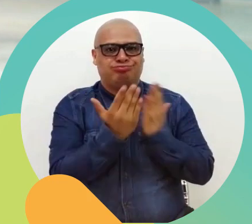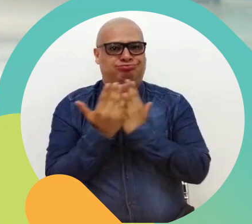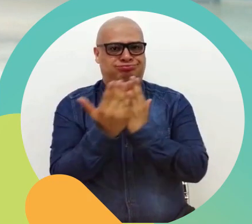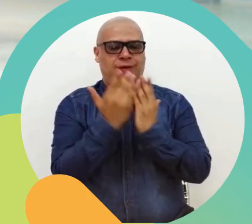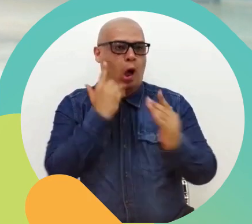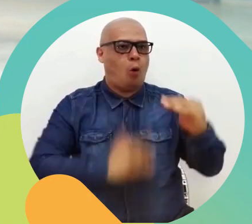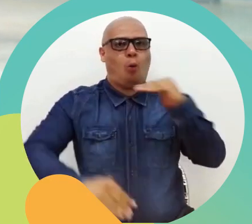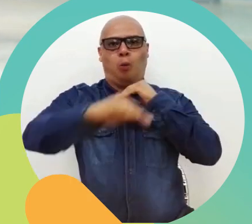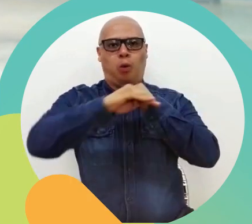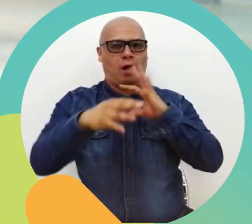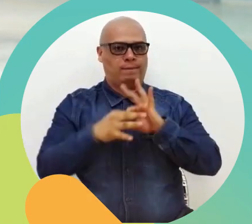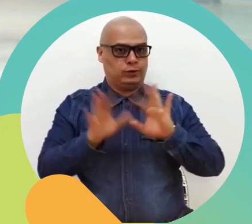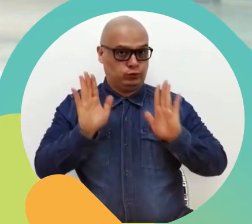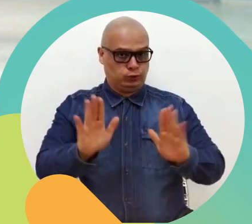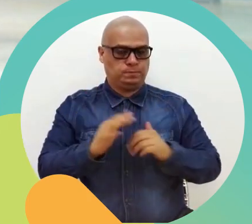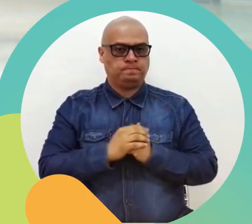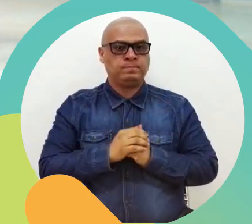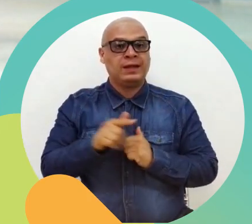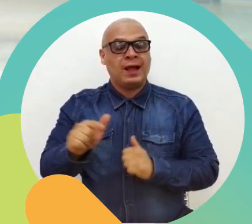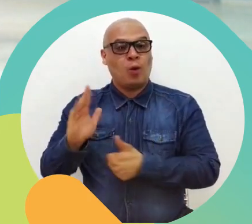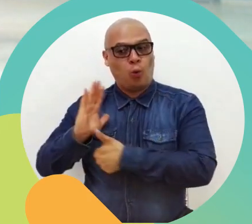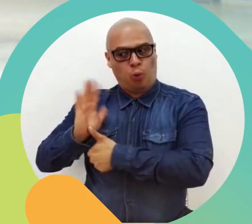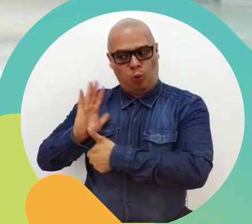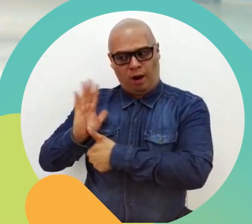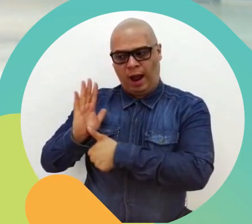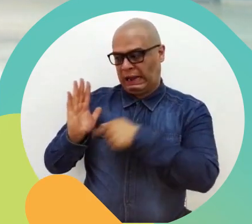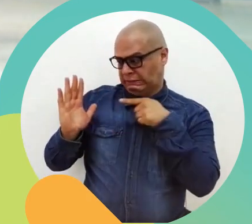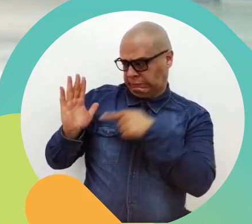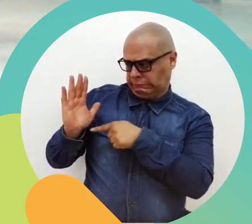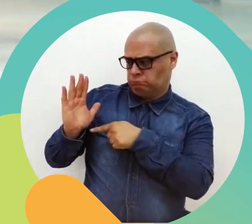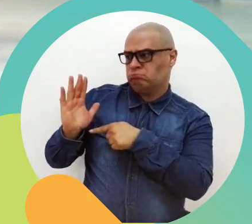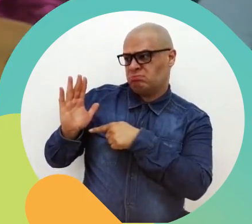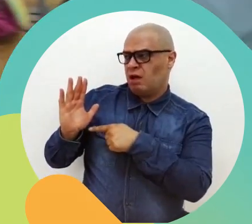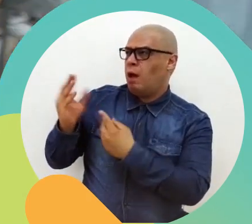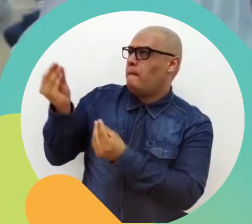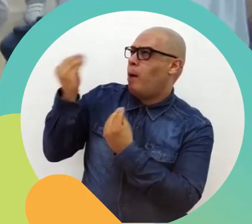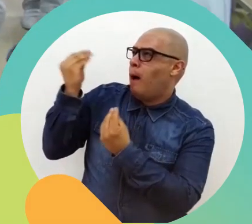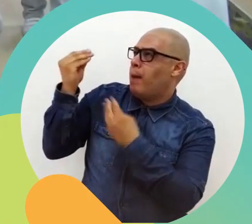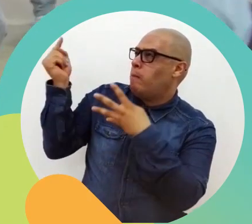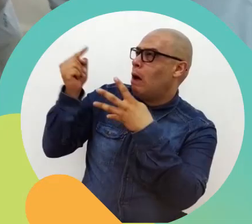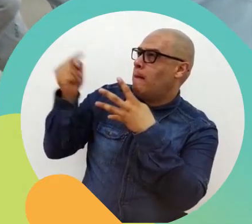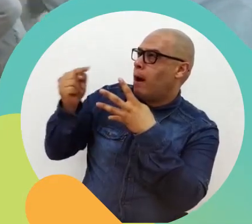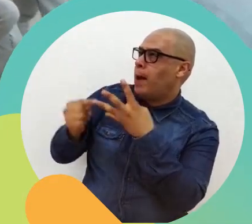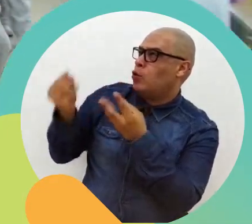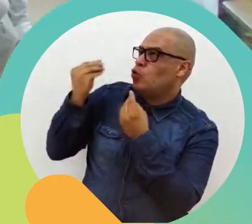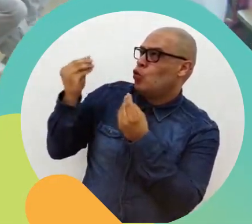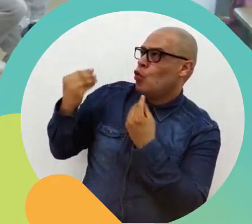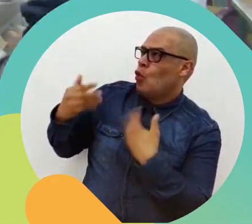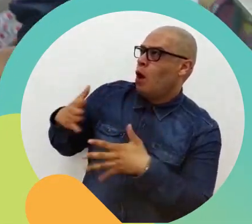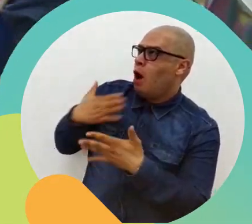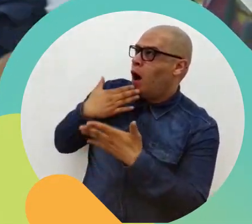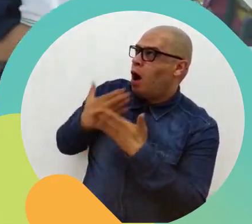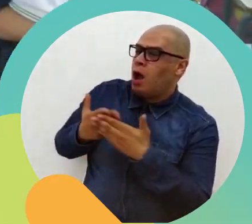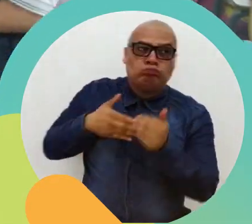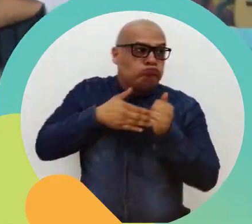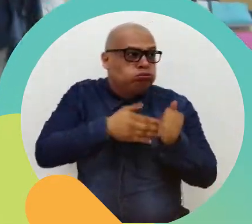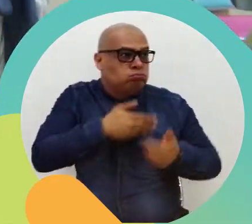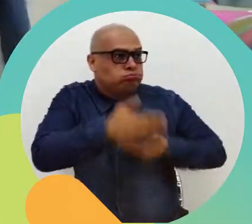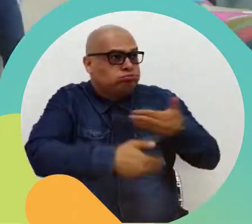ha venido dándonos unas herramientas muy importantes para trabajar con ellos, ya que en una mirada